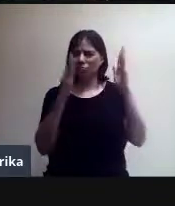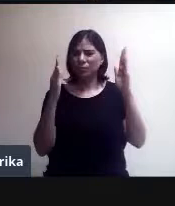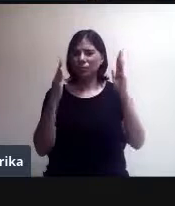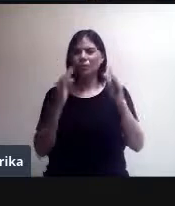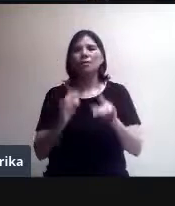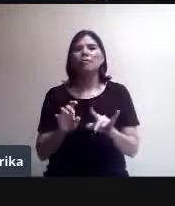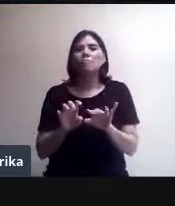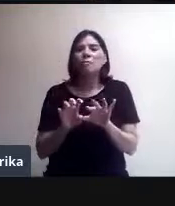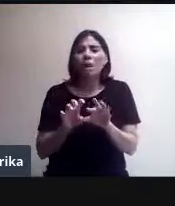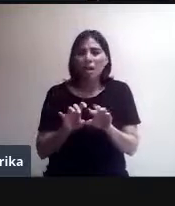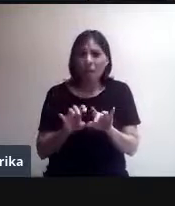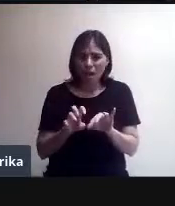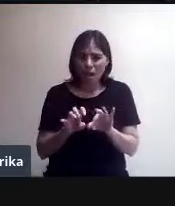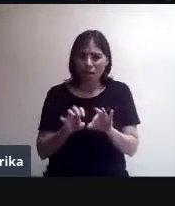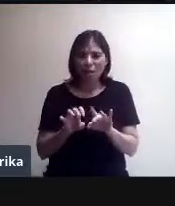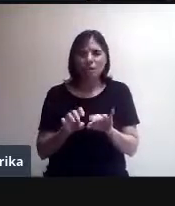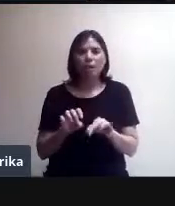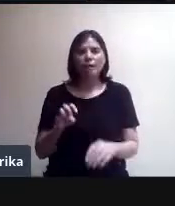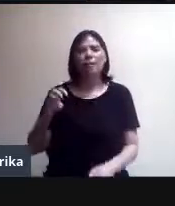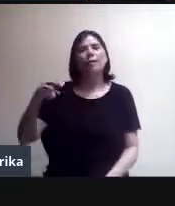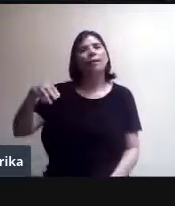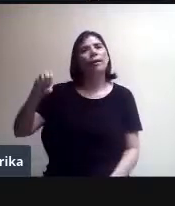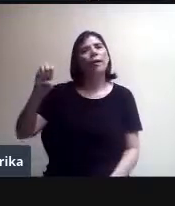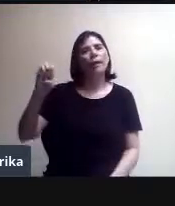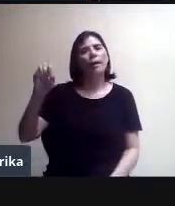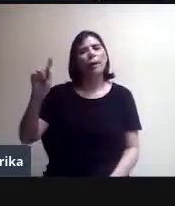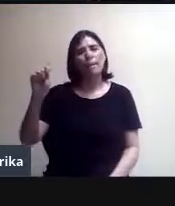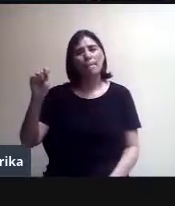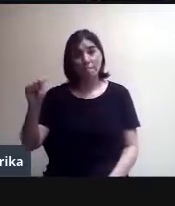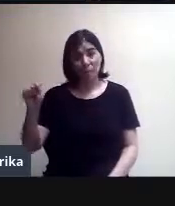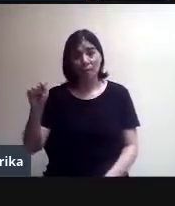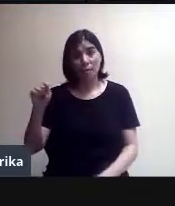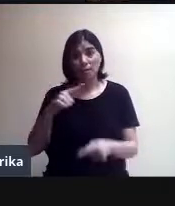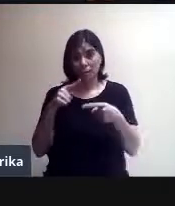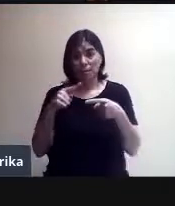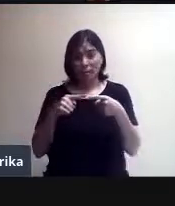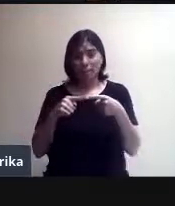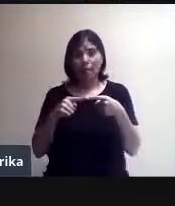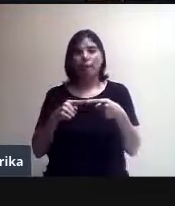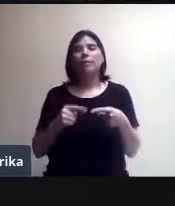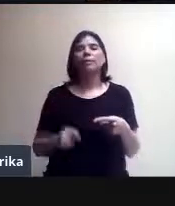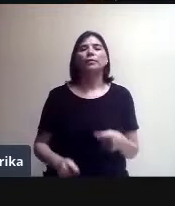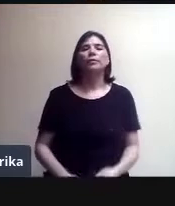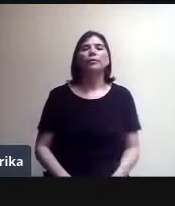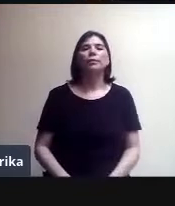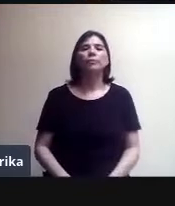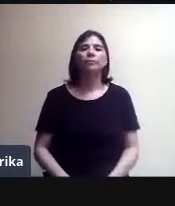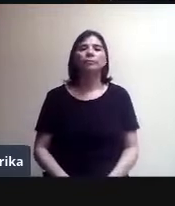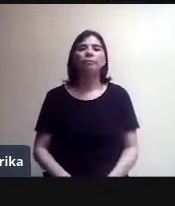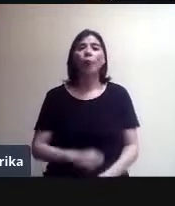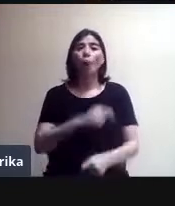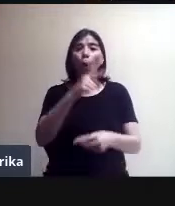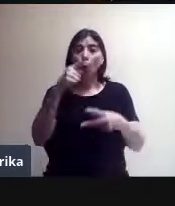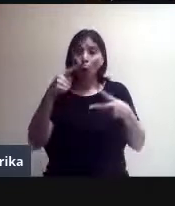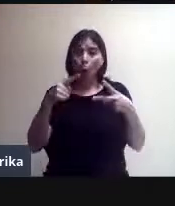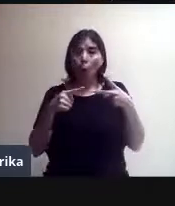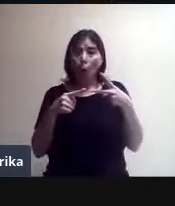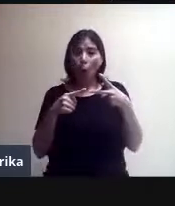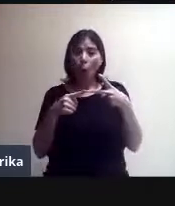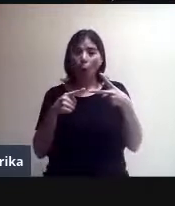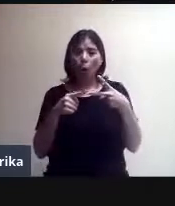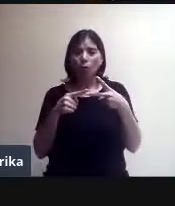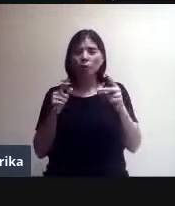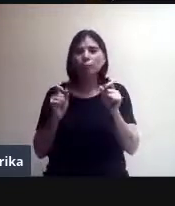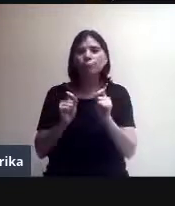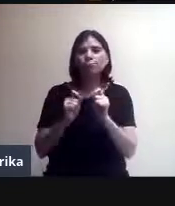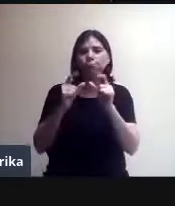chat de Meet, pues, es una opción de interactividad también. La propia herramienta de diapositivas,